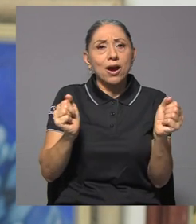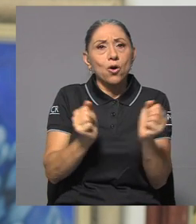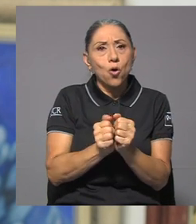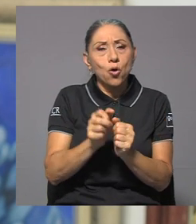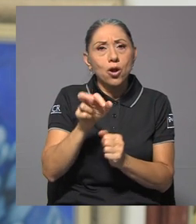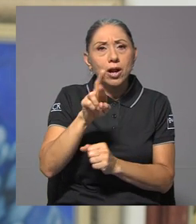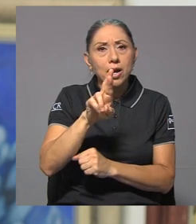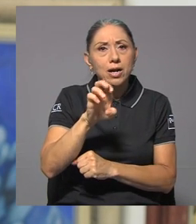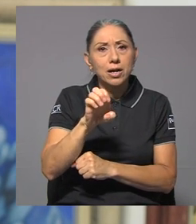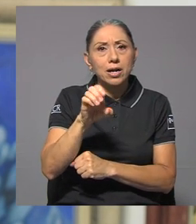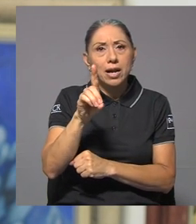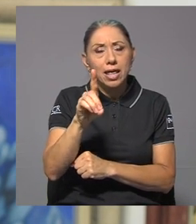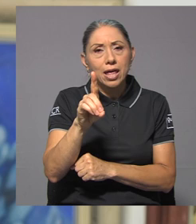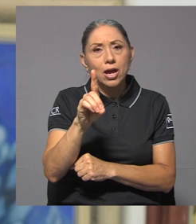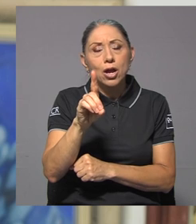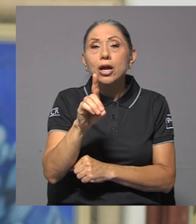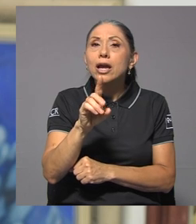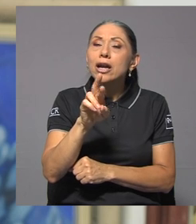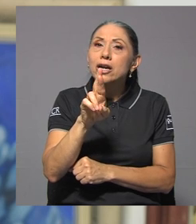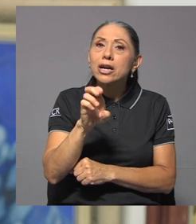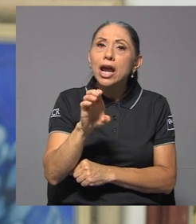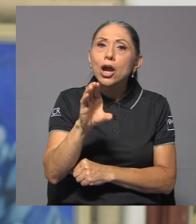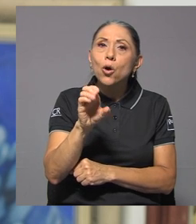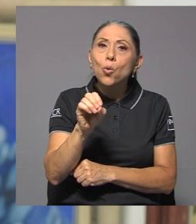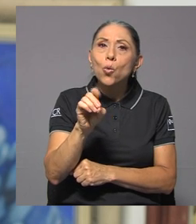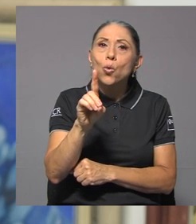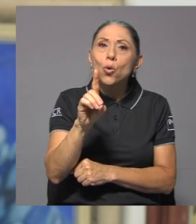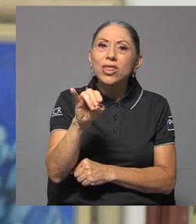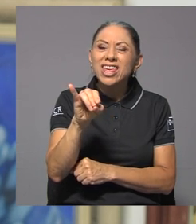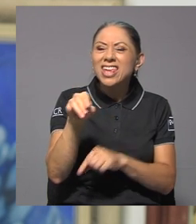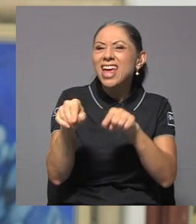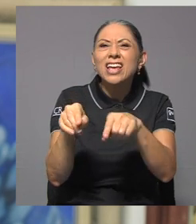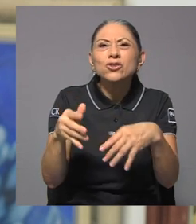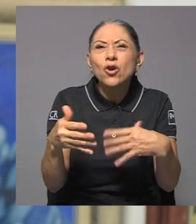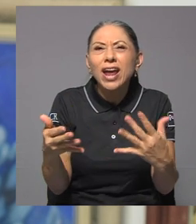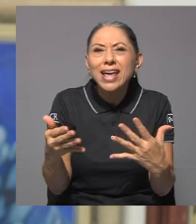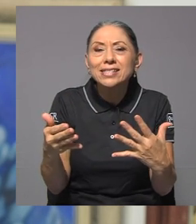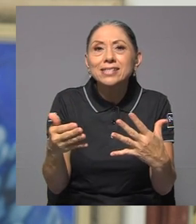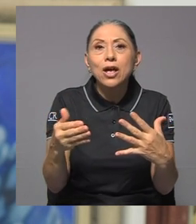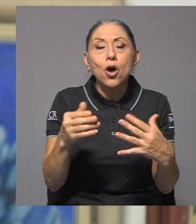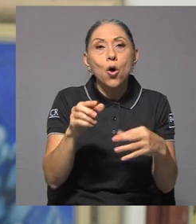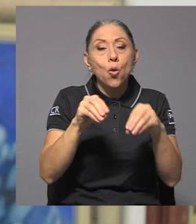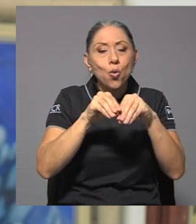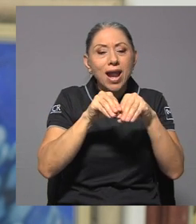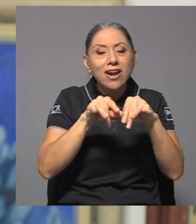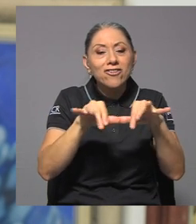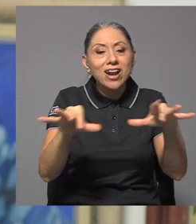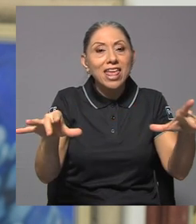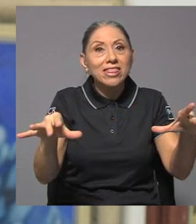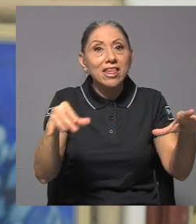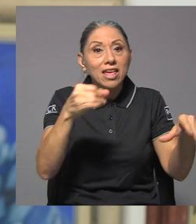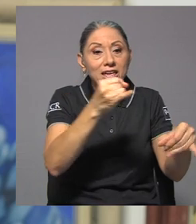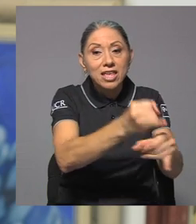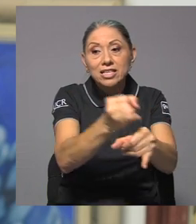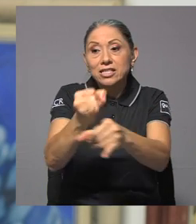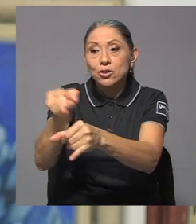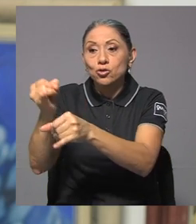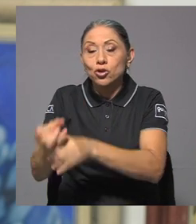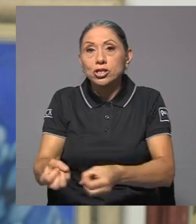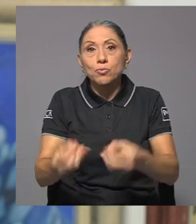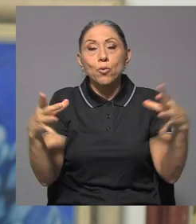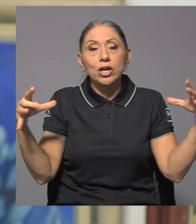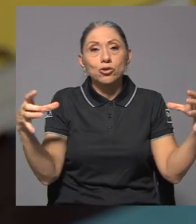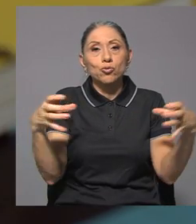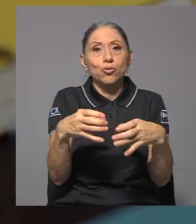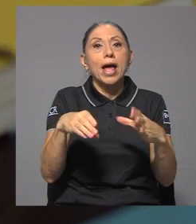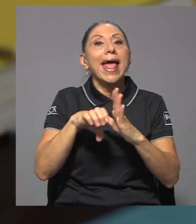con Red Cudi. Red Cudi es una red que aglutina a varias instituciones del